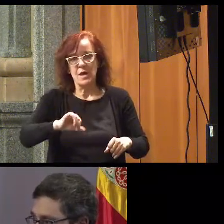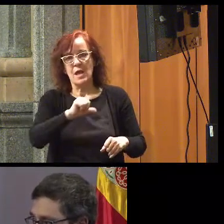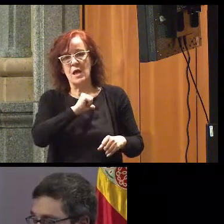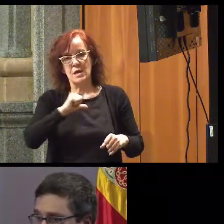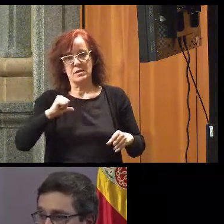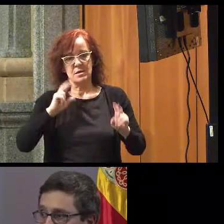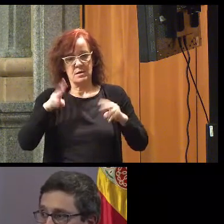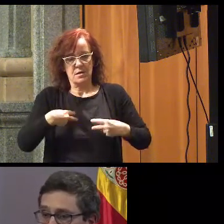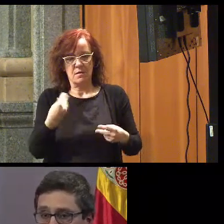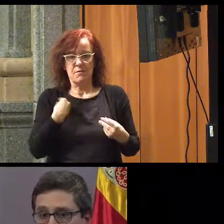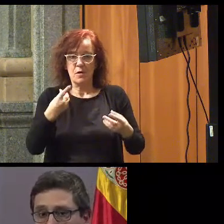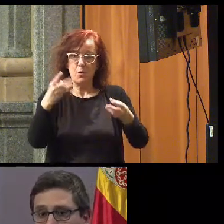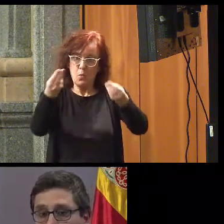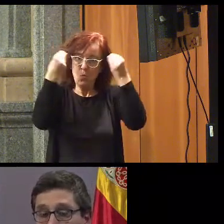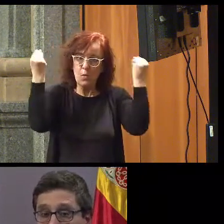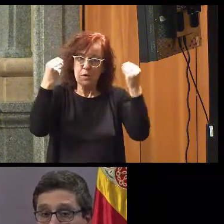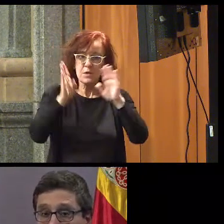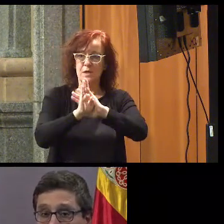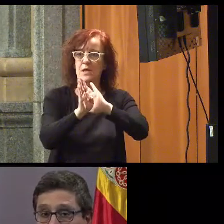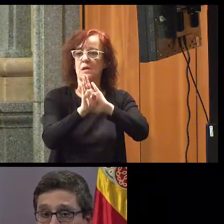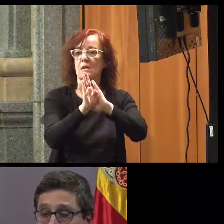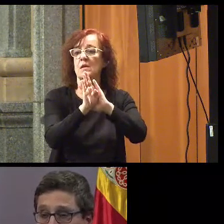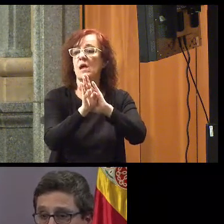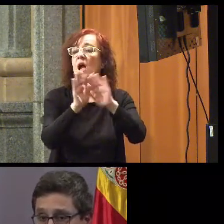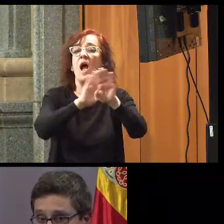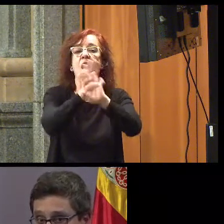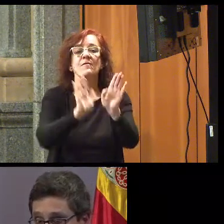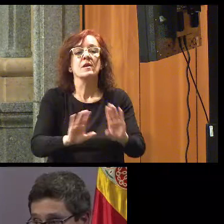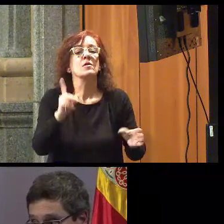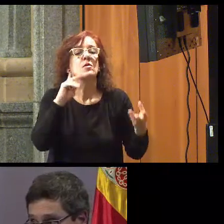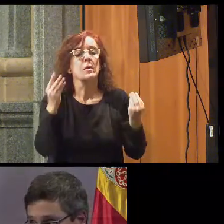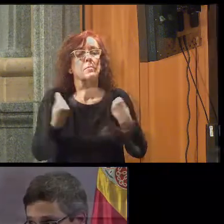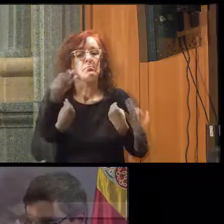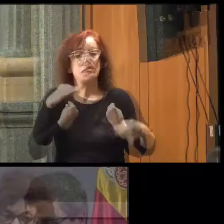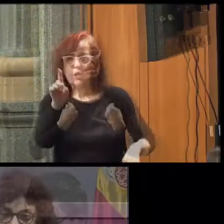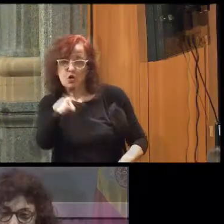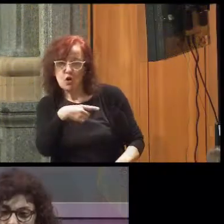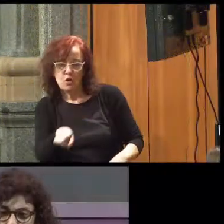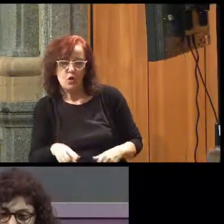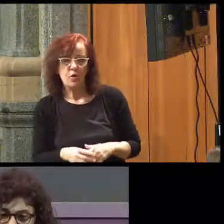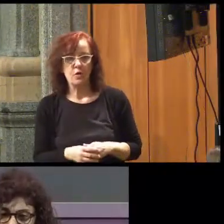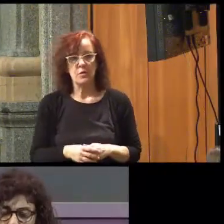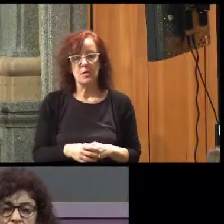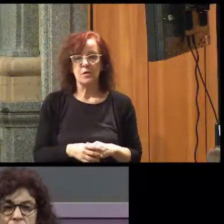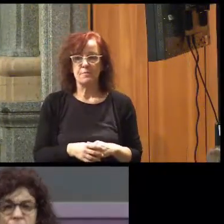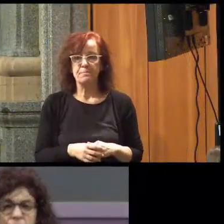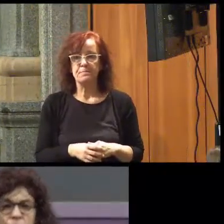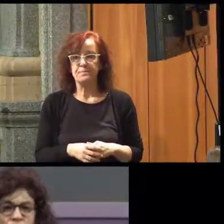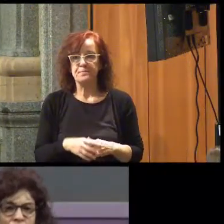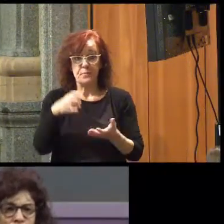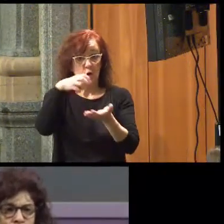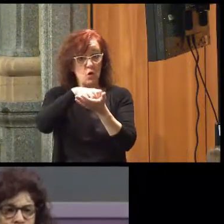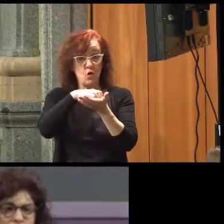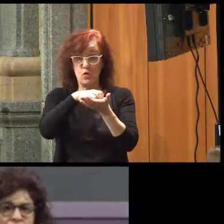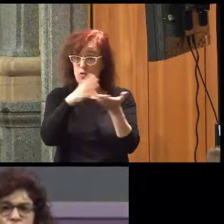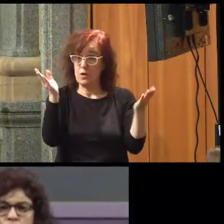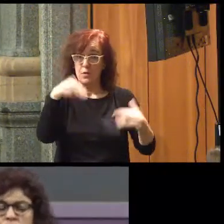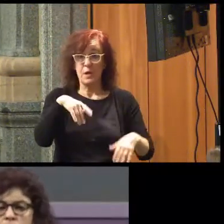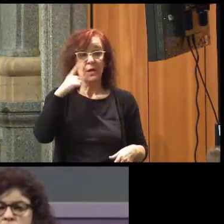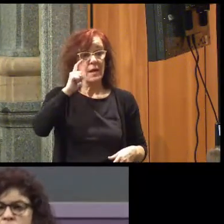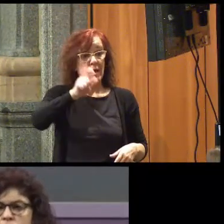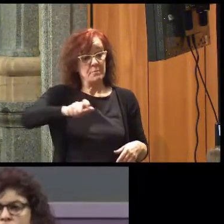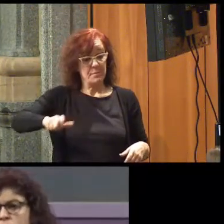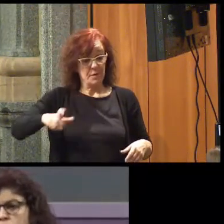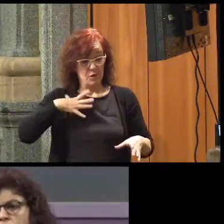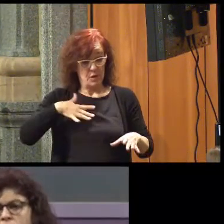puedan formarse, puedan seguir formándose y en definitiva tengan una vida digna. Sin duda, que todas las personas estemos